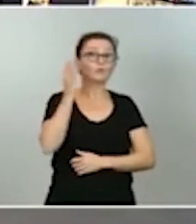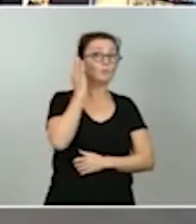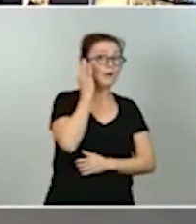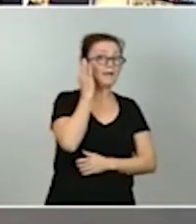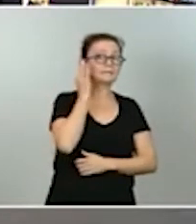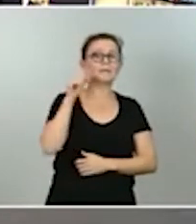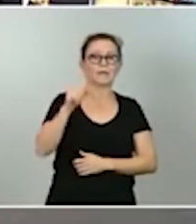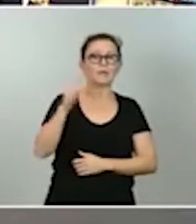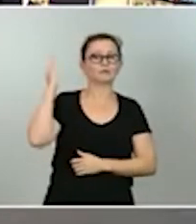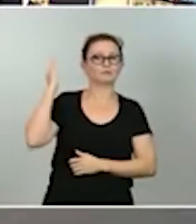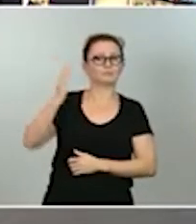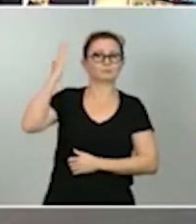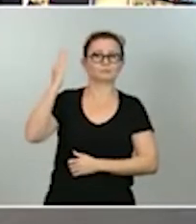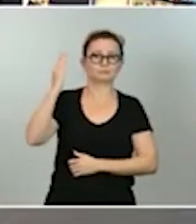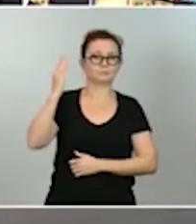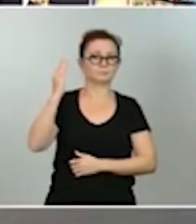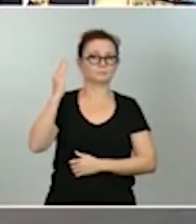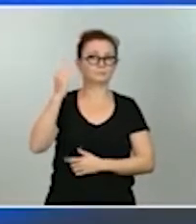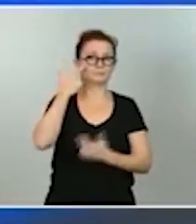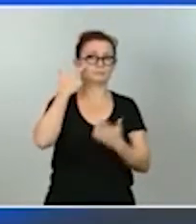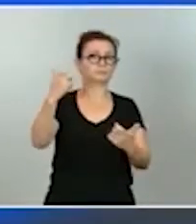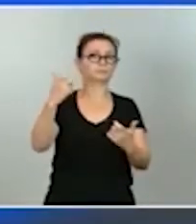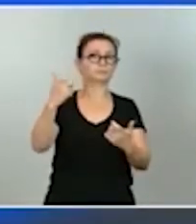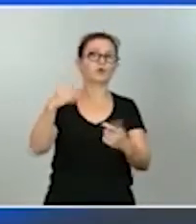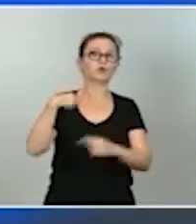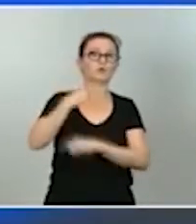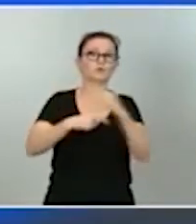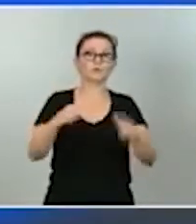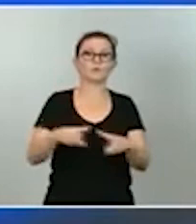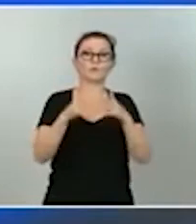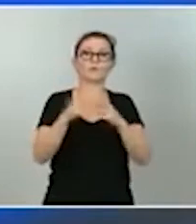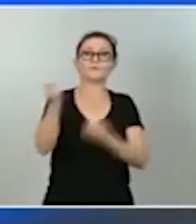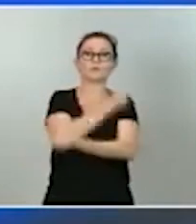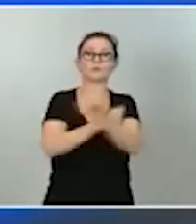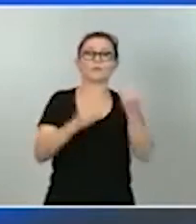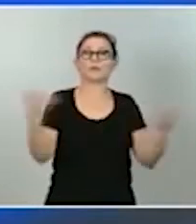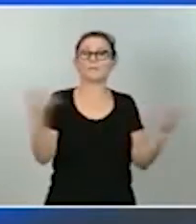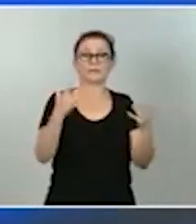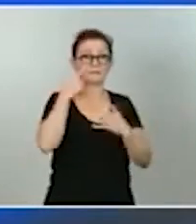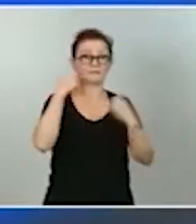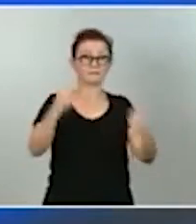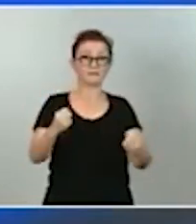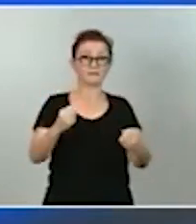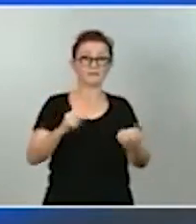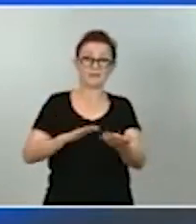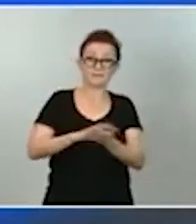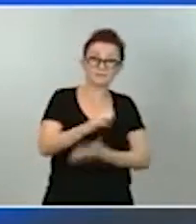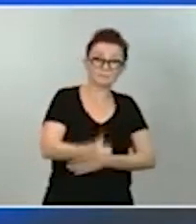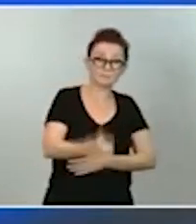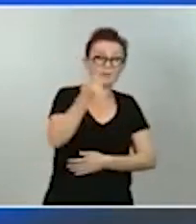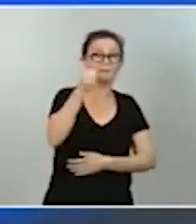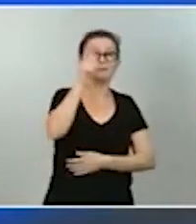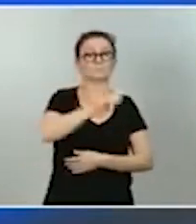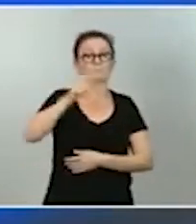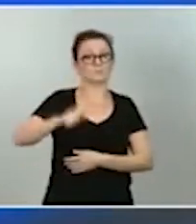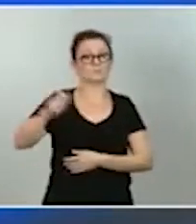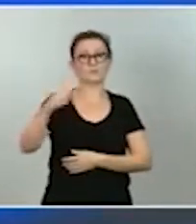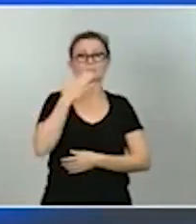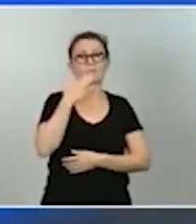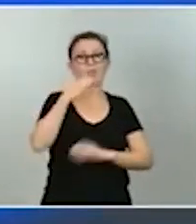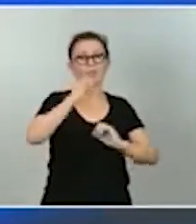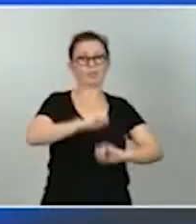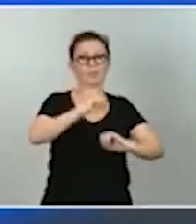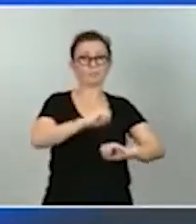de las consecuencias sociales y económicas de esta emergencia sanitaria que está afectando sobre todo a las personas de mayor edad. De partida,